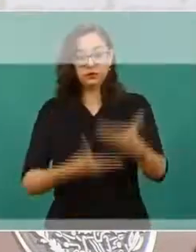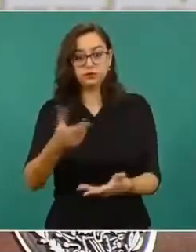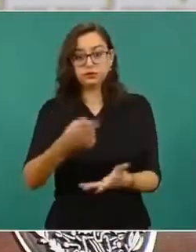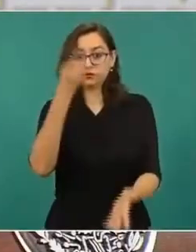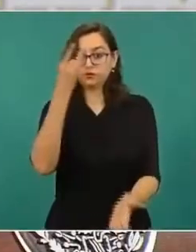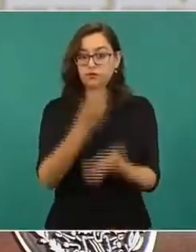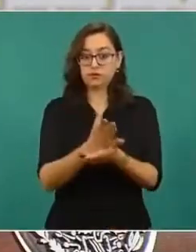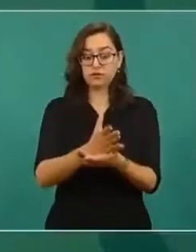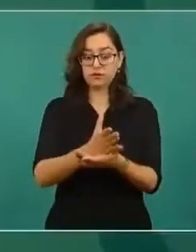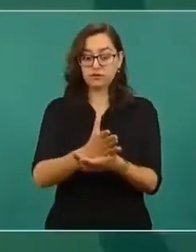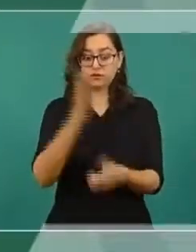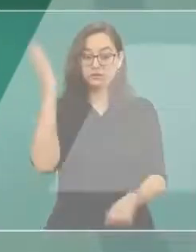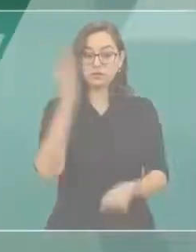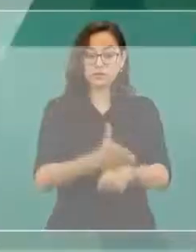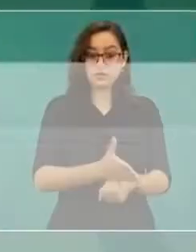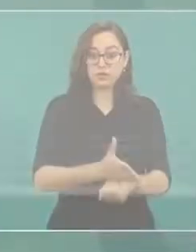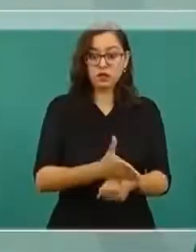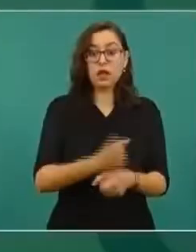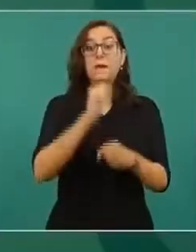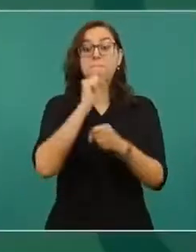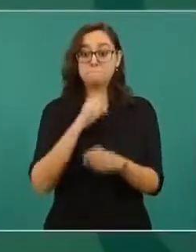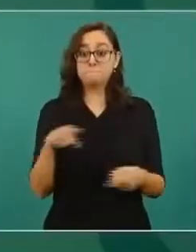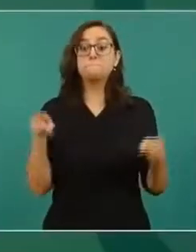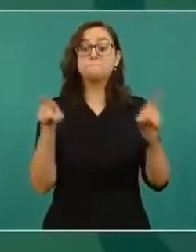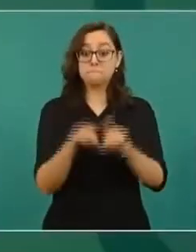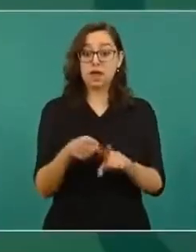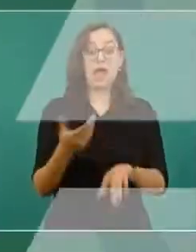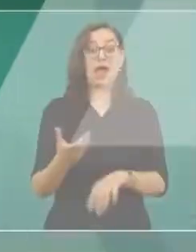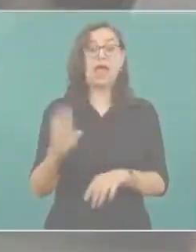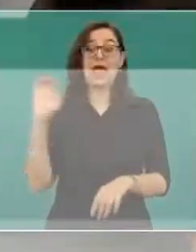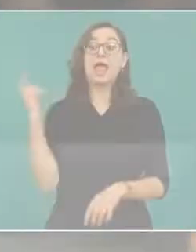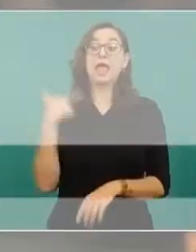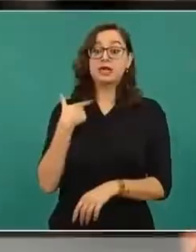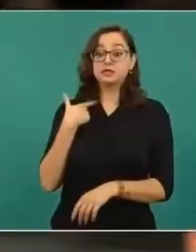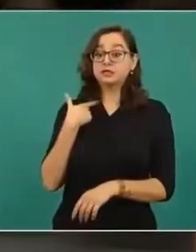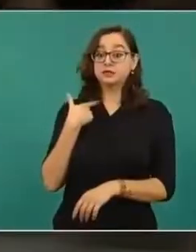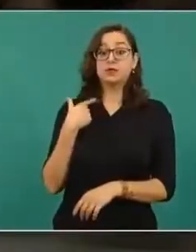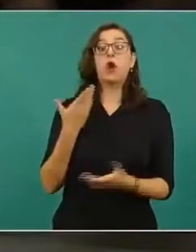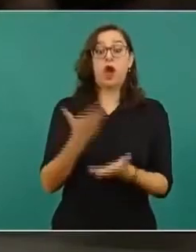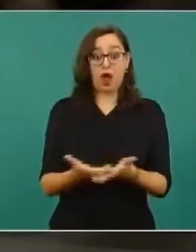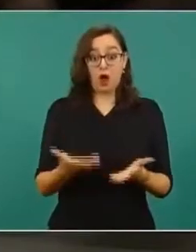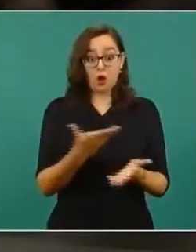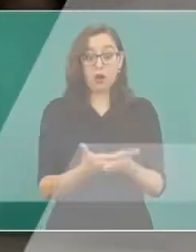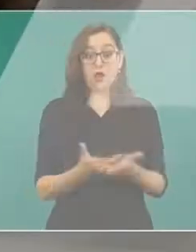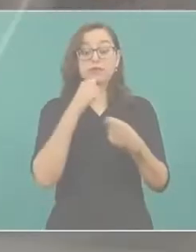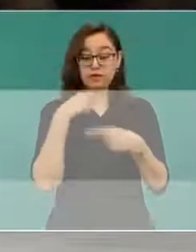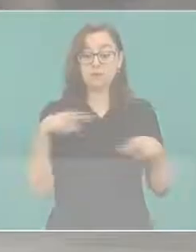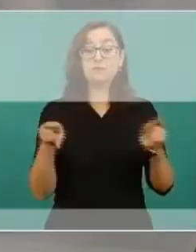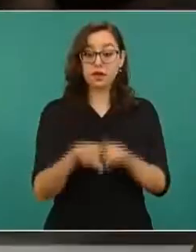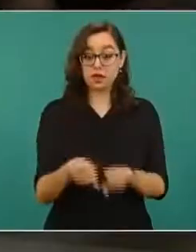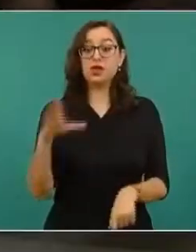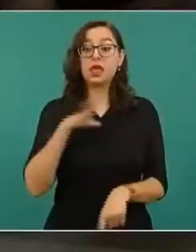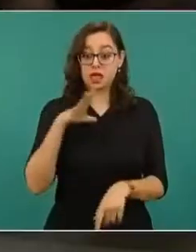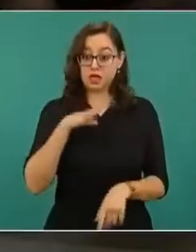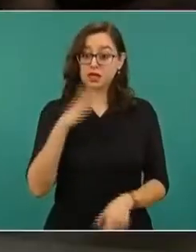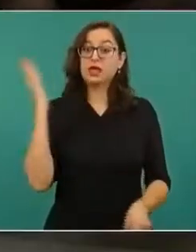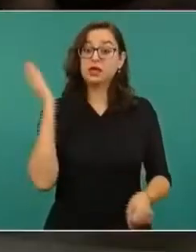órdenes de aprehensión contra actuales servidores públicos, sino también